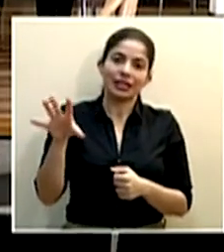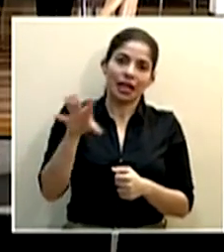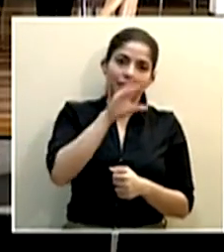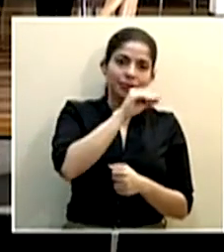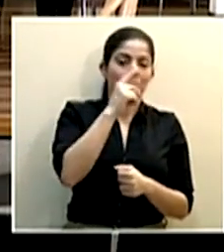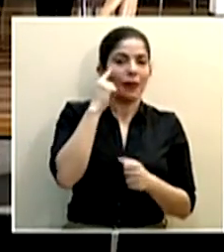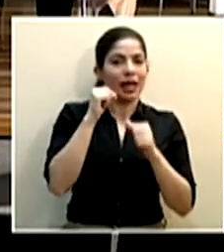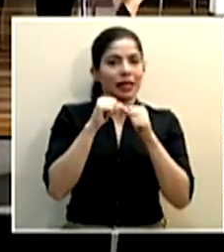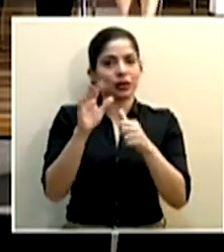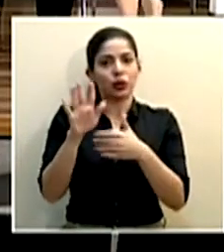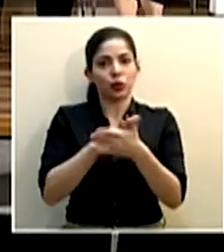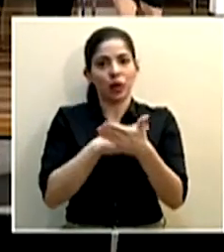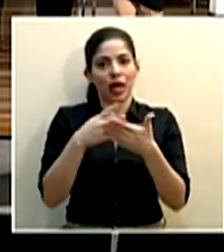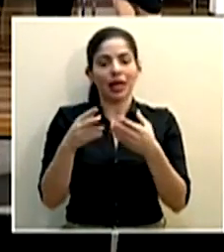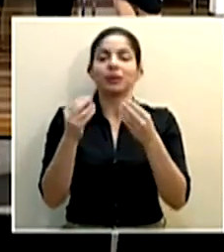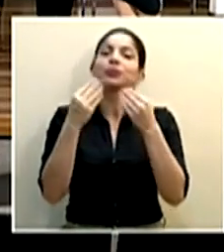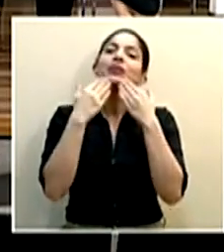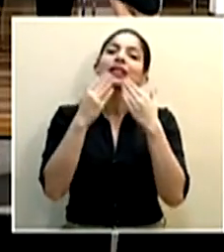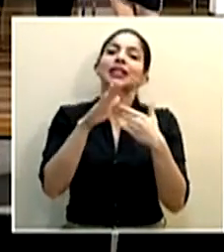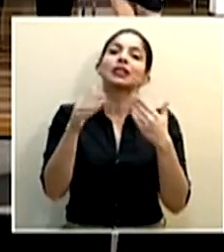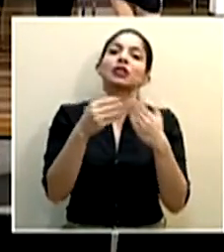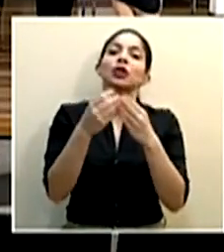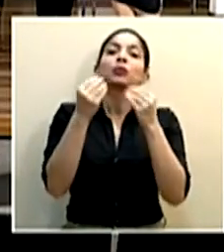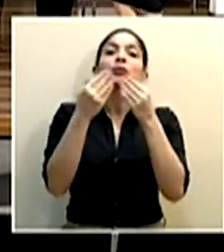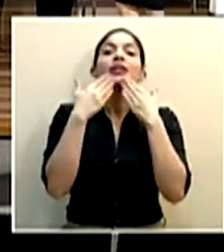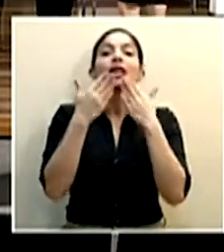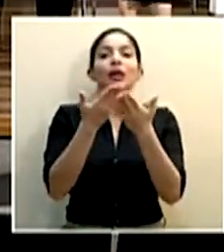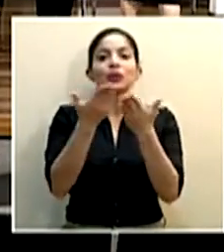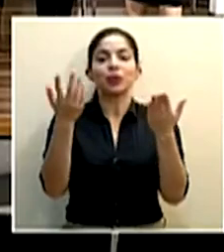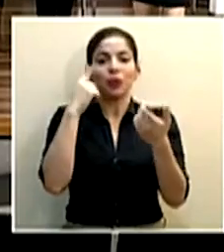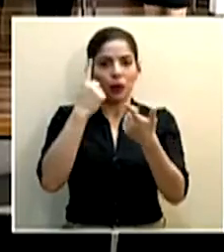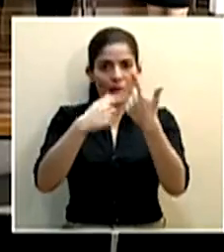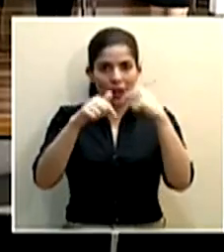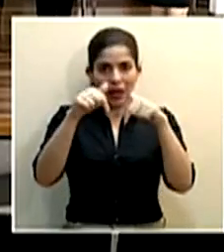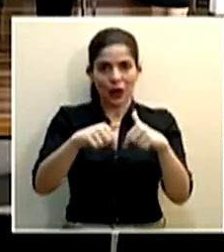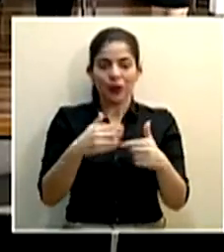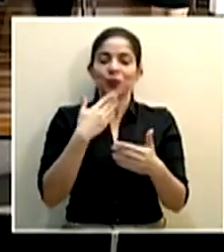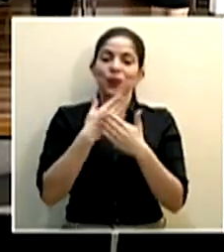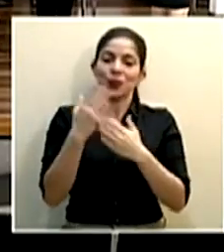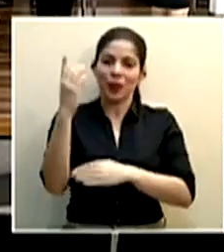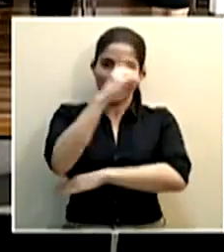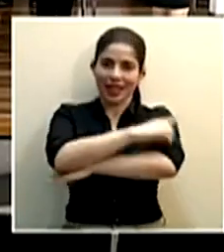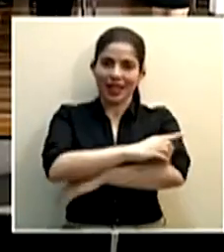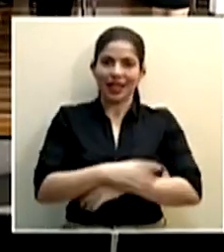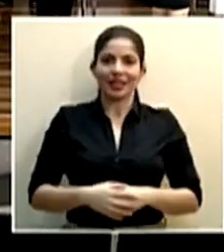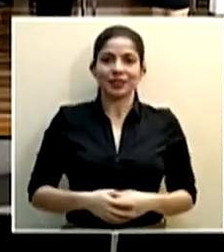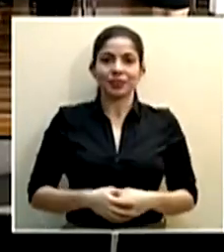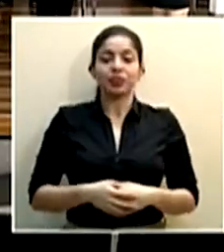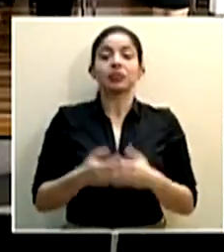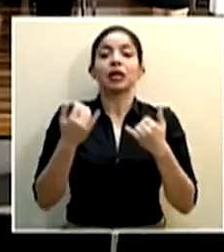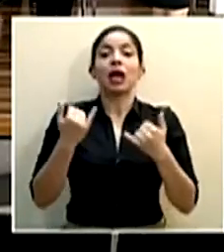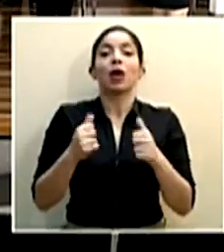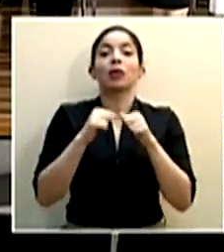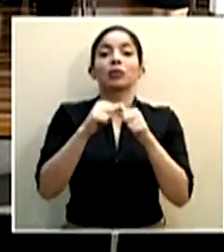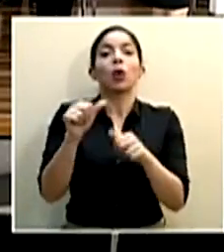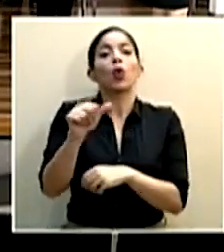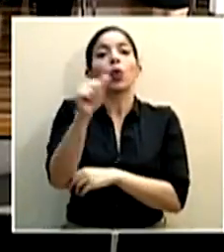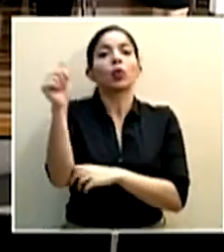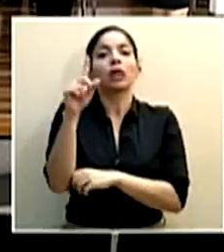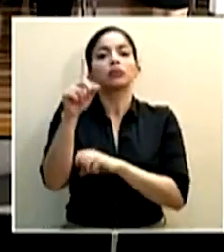para continuar con su agenda. Gracias a todos, y muchas gracias a ustedes por estar aquí hoy. Buen día. continuamos con otras